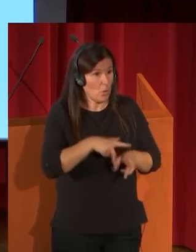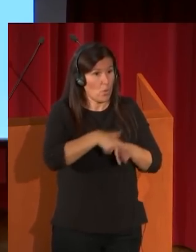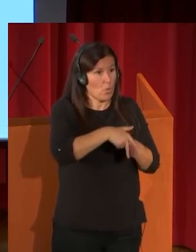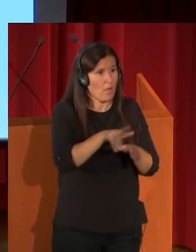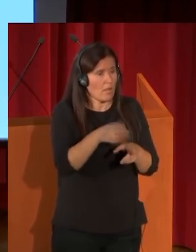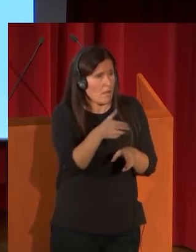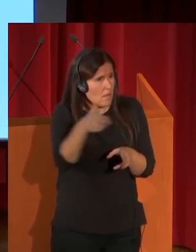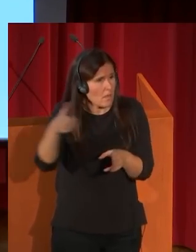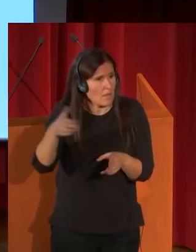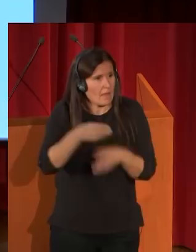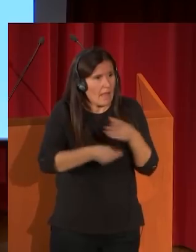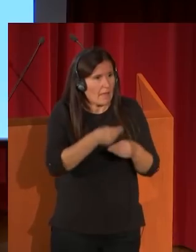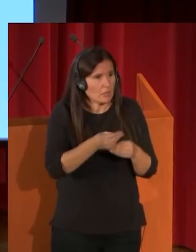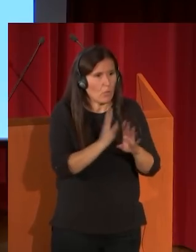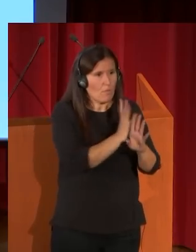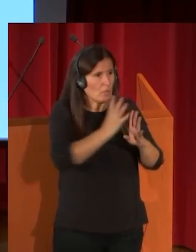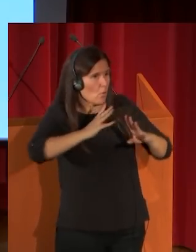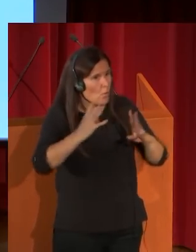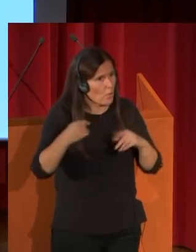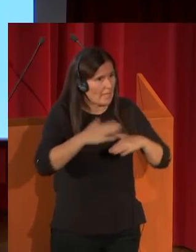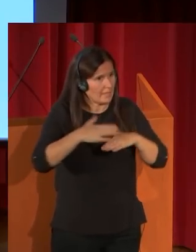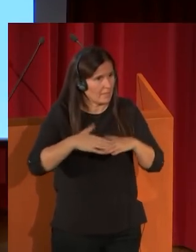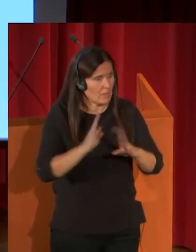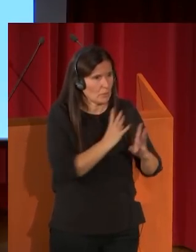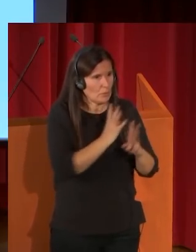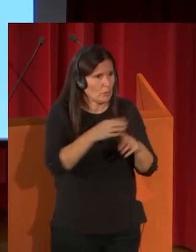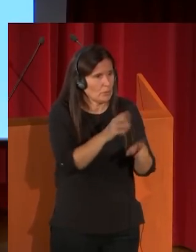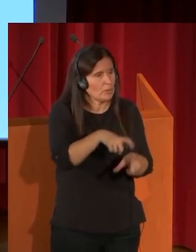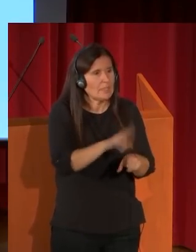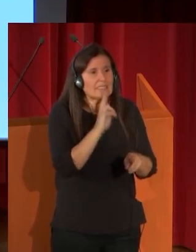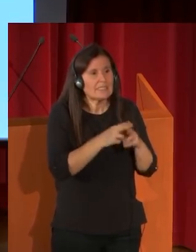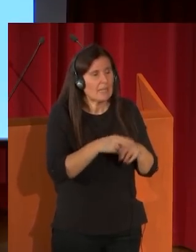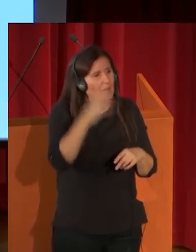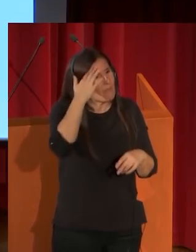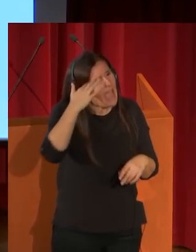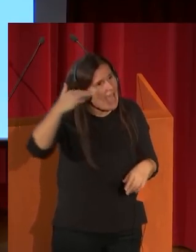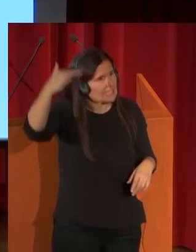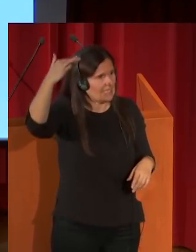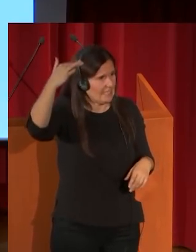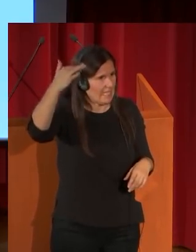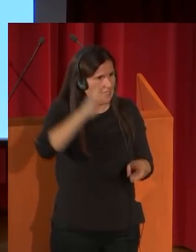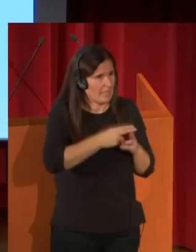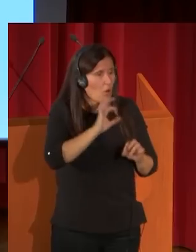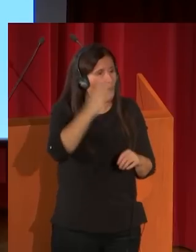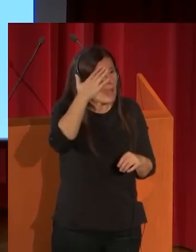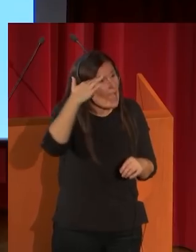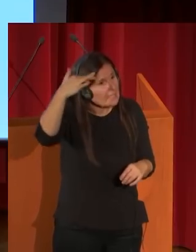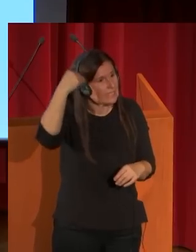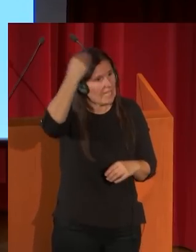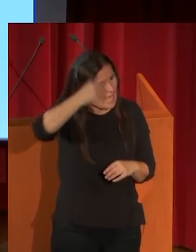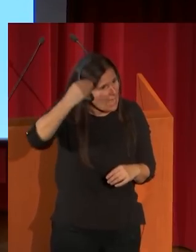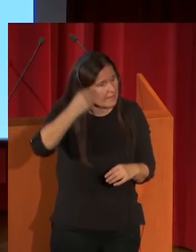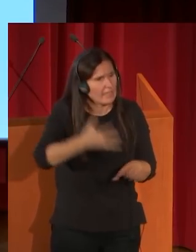figuras rítmicas. Y esto que es una fantasía, se llama así fantasía o fantasía árabe, lo había